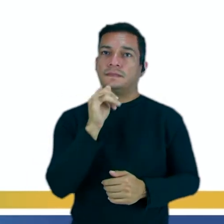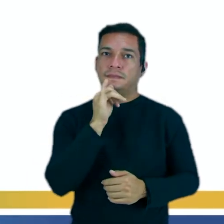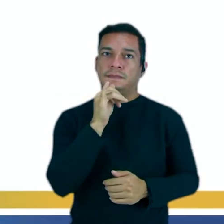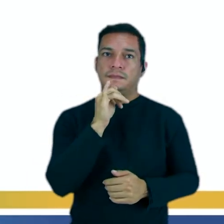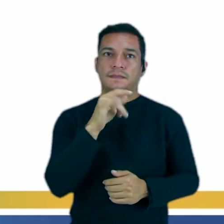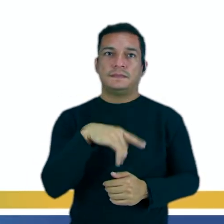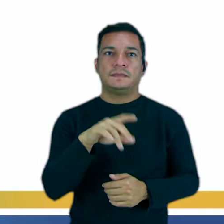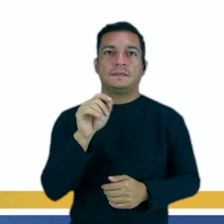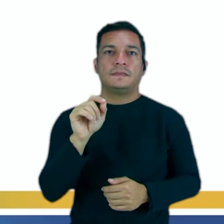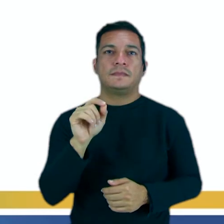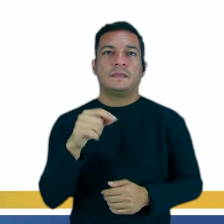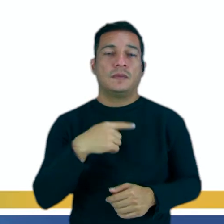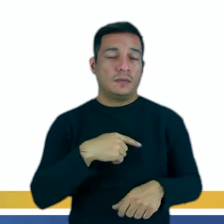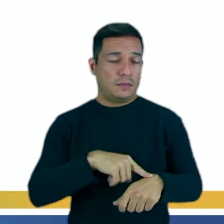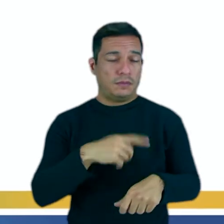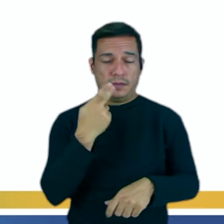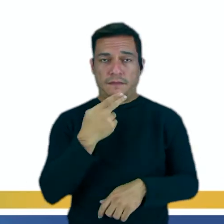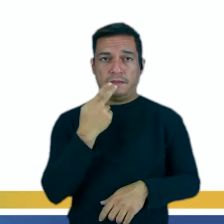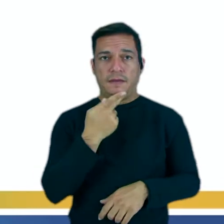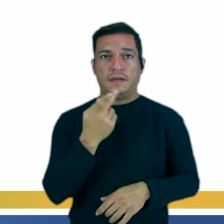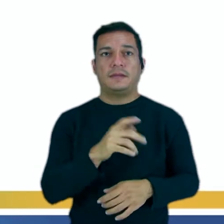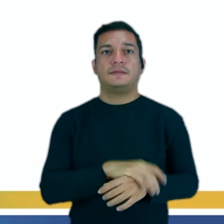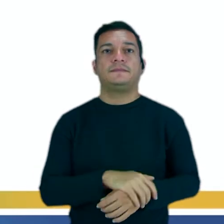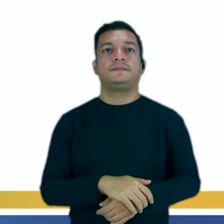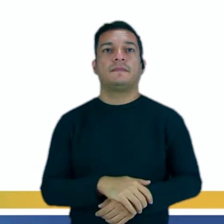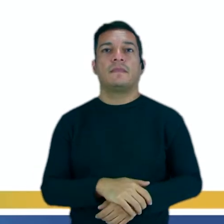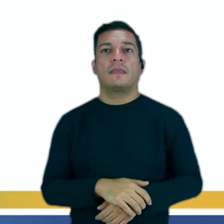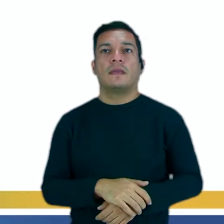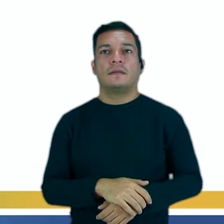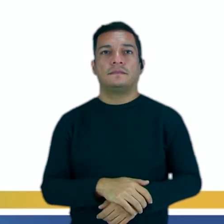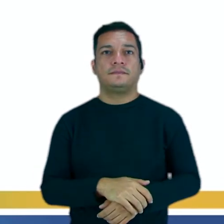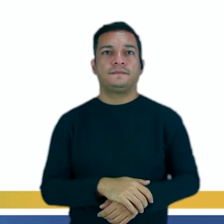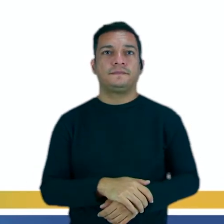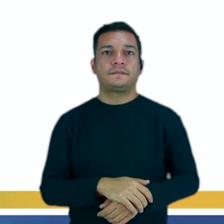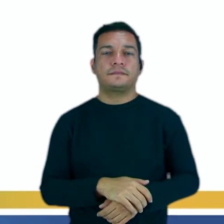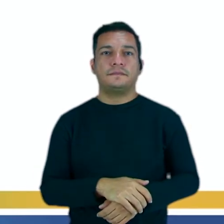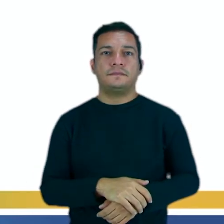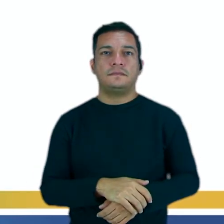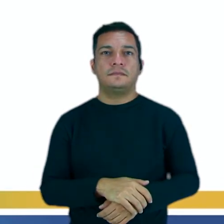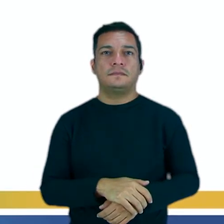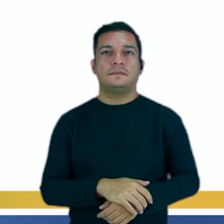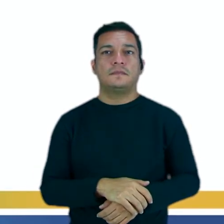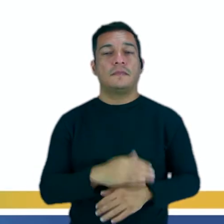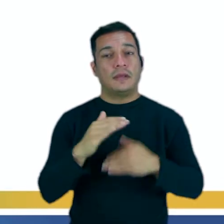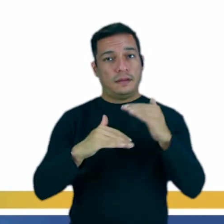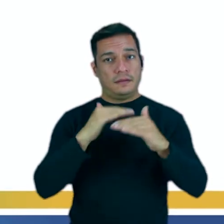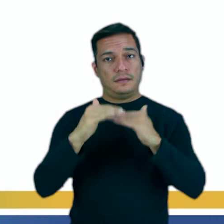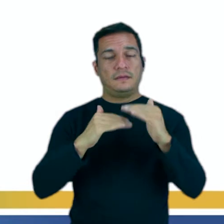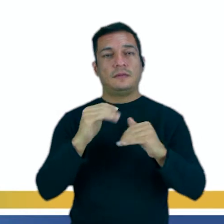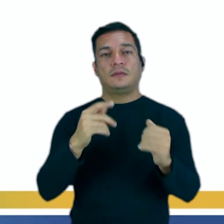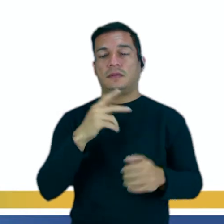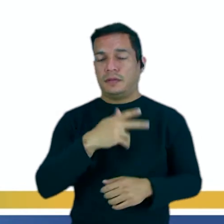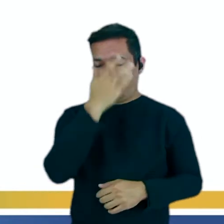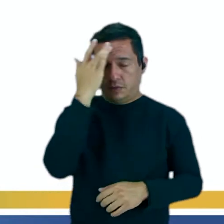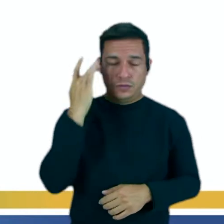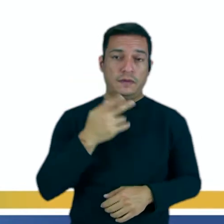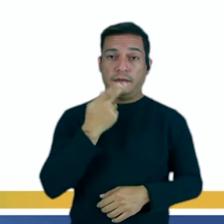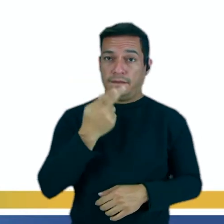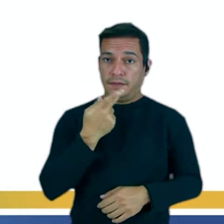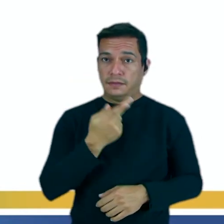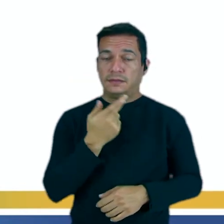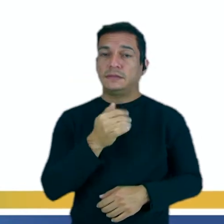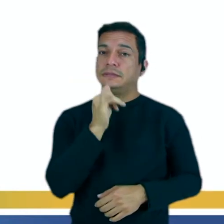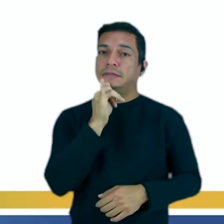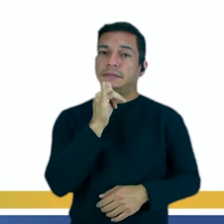el sujeto en el momento que se habla. Entonces, es una acción que está en desarrollo, ¿sí? En desenvolvimiento. Cuando la persona está hablando,